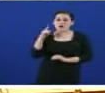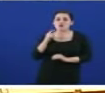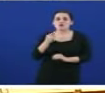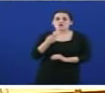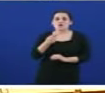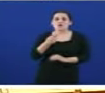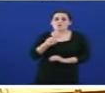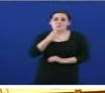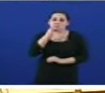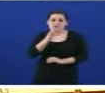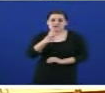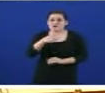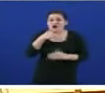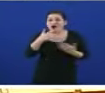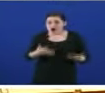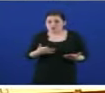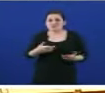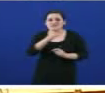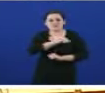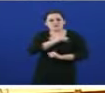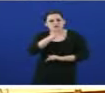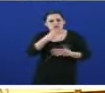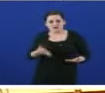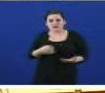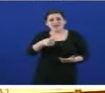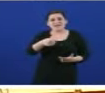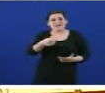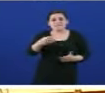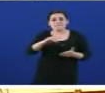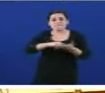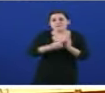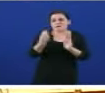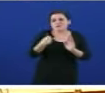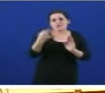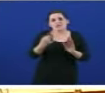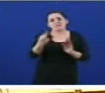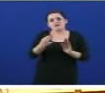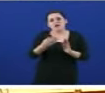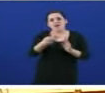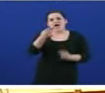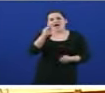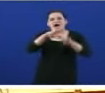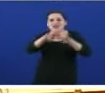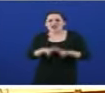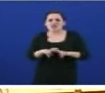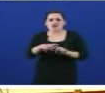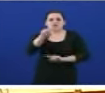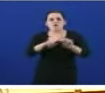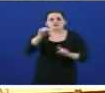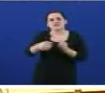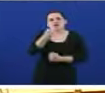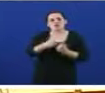analizar que pasou nos diferentes sectores da nosa economía. Na industria recoñecemos que houbo algúnas medidas ailladas